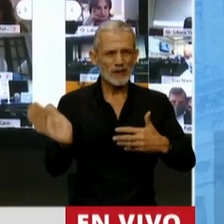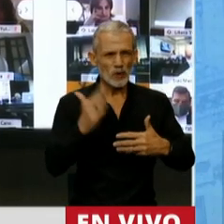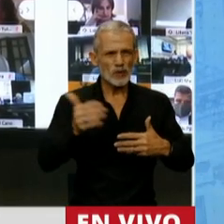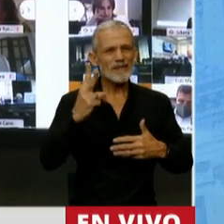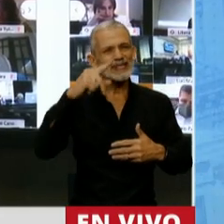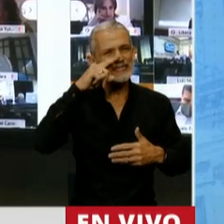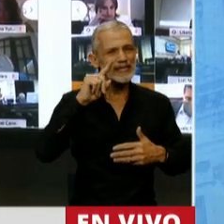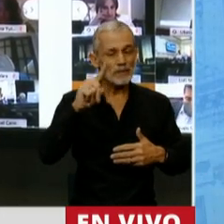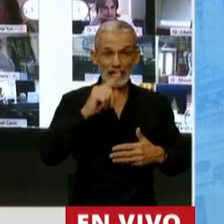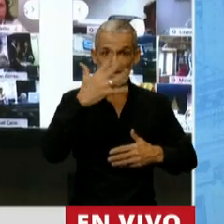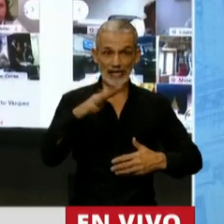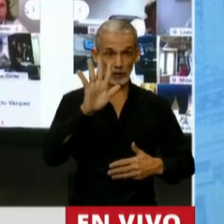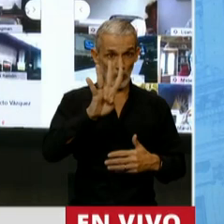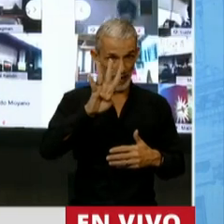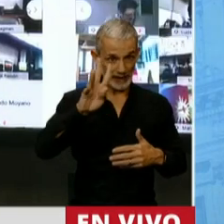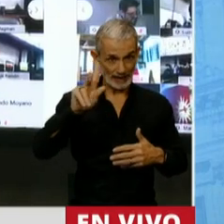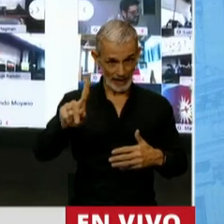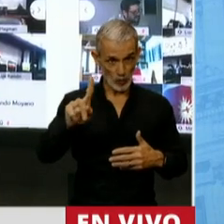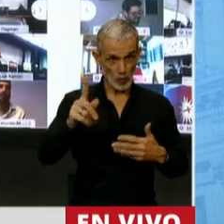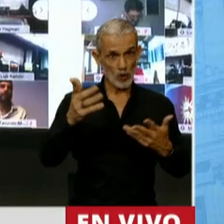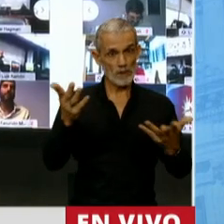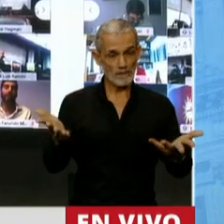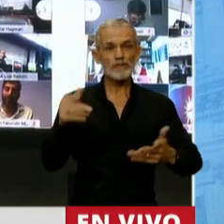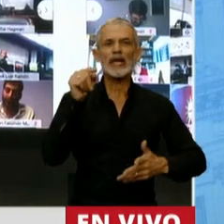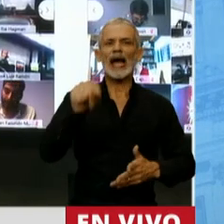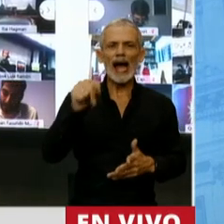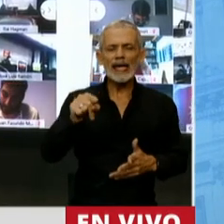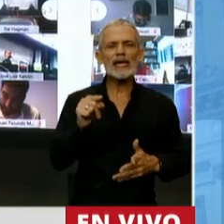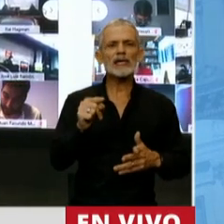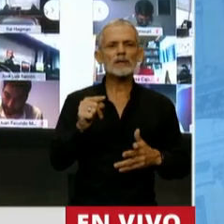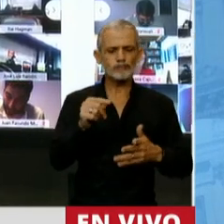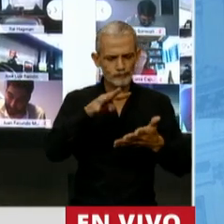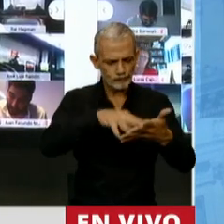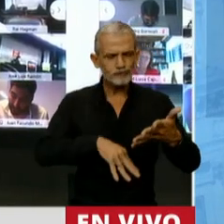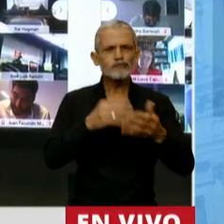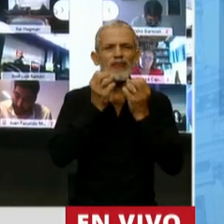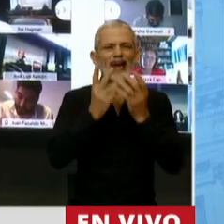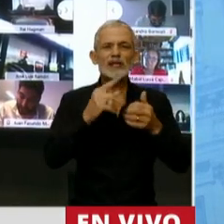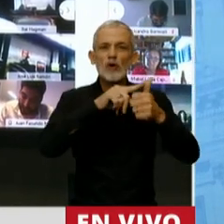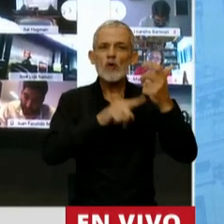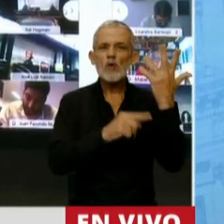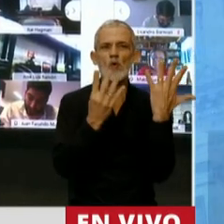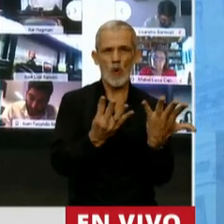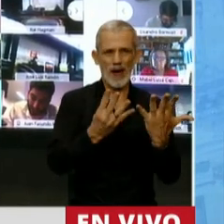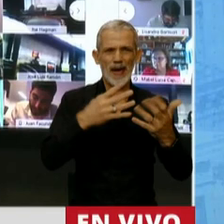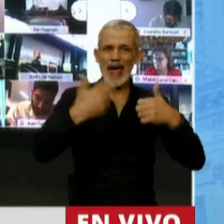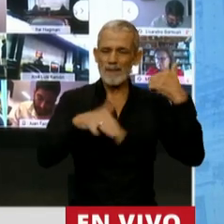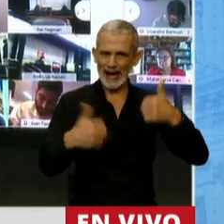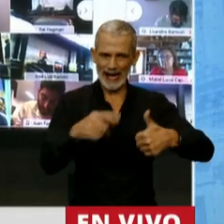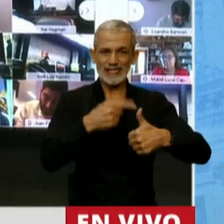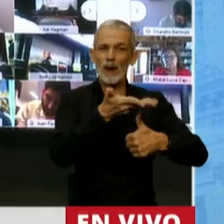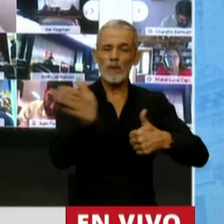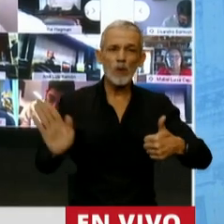Ley 27.541, en la cual declaramos nueve emergencias. Declaramos emergencia